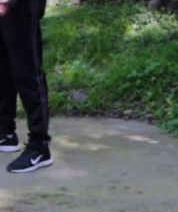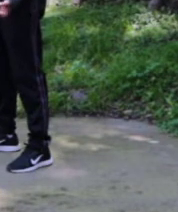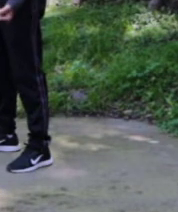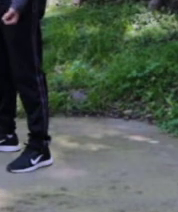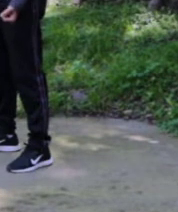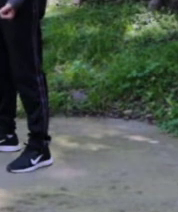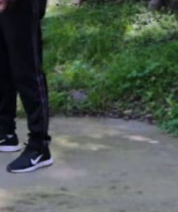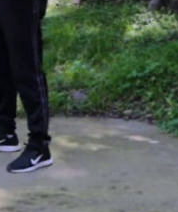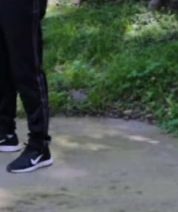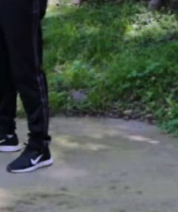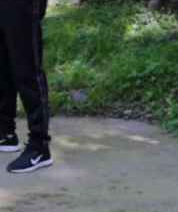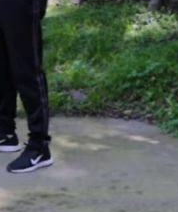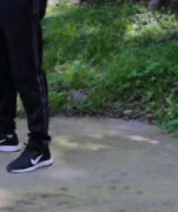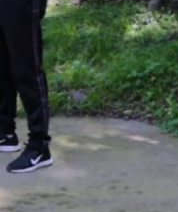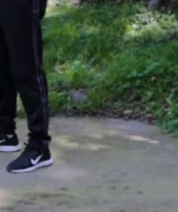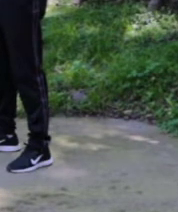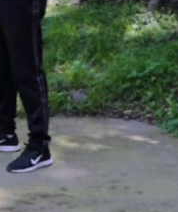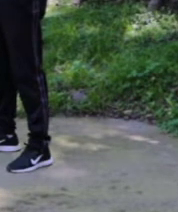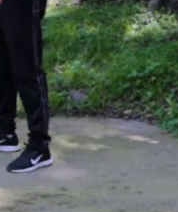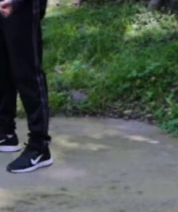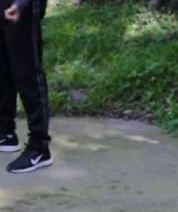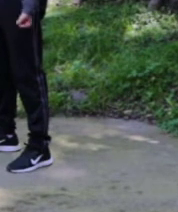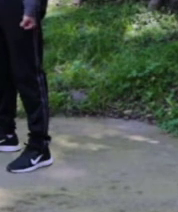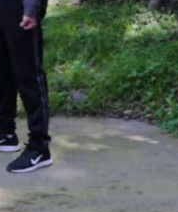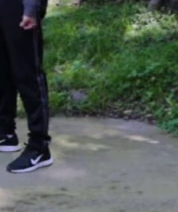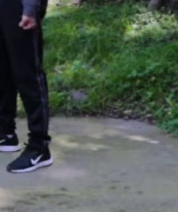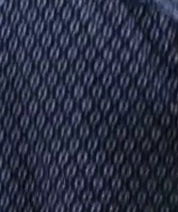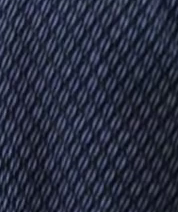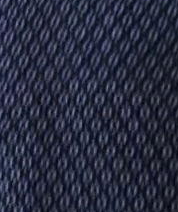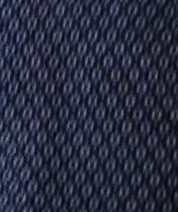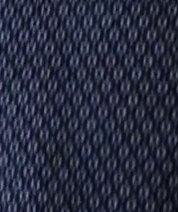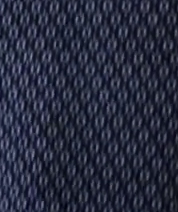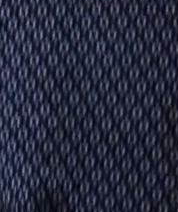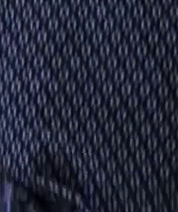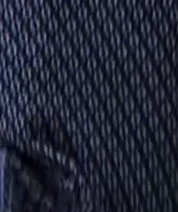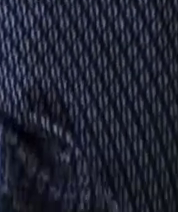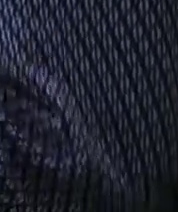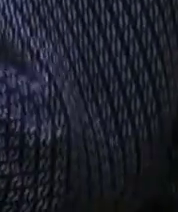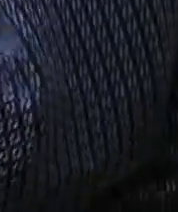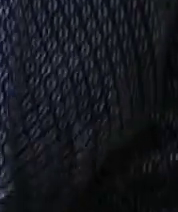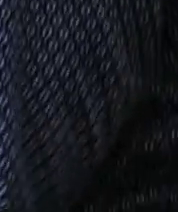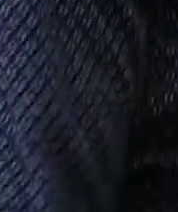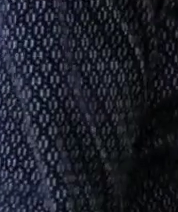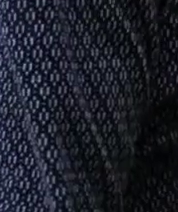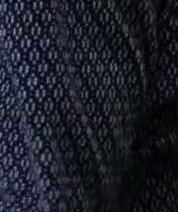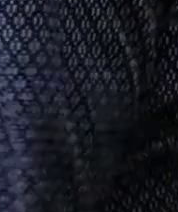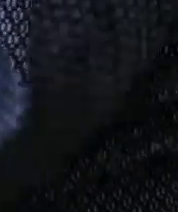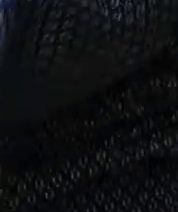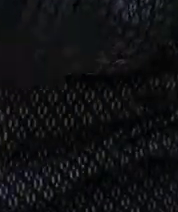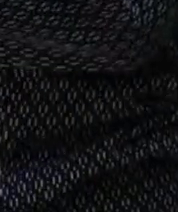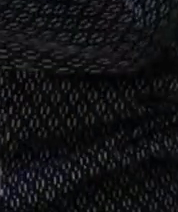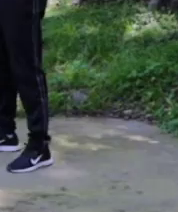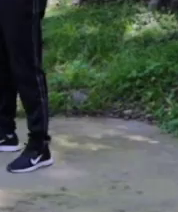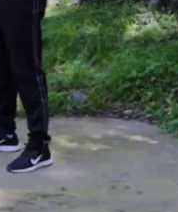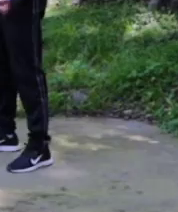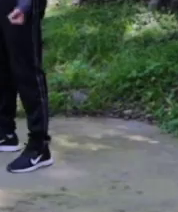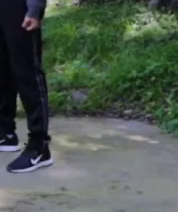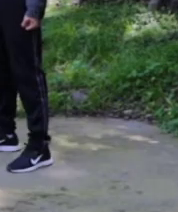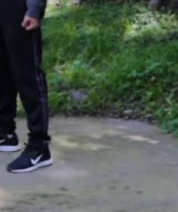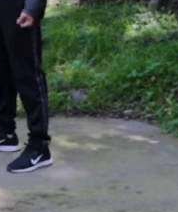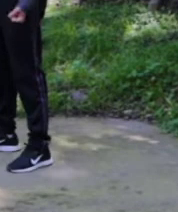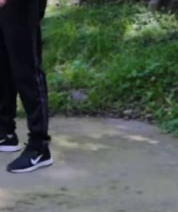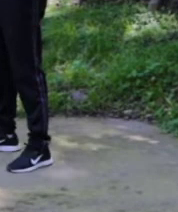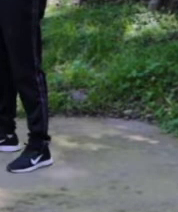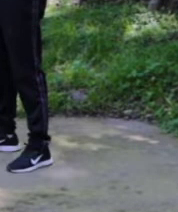nuestro cuerpo y vamos a hacer la flexión a 90 grados. Bajamos, flexionamos, exacto. Muy bien, Jair, así,